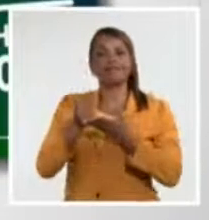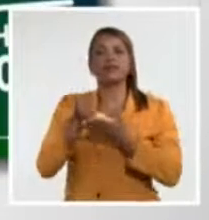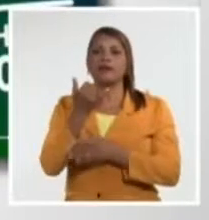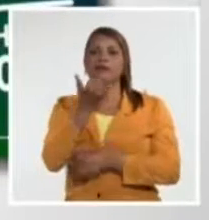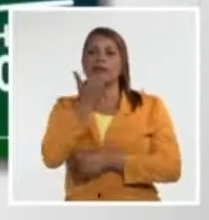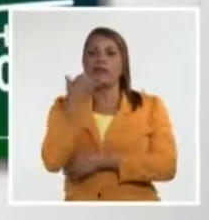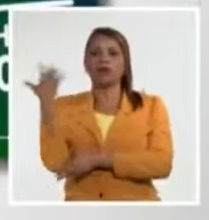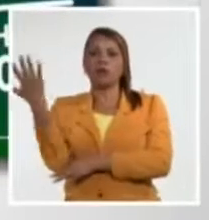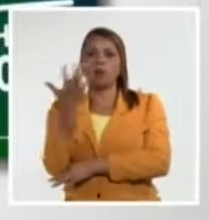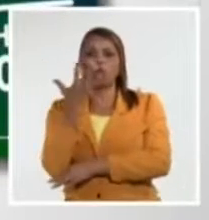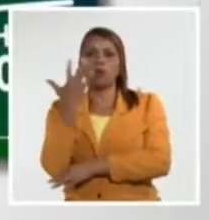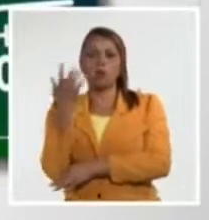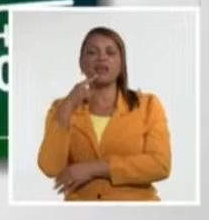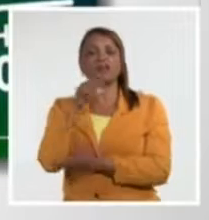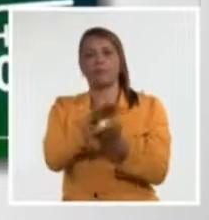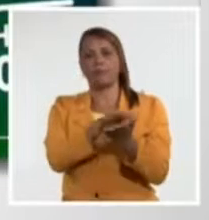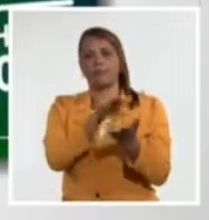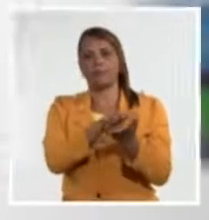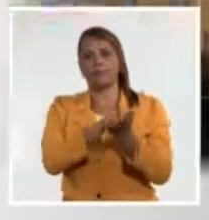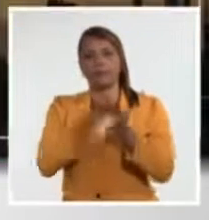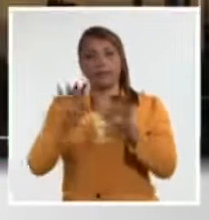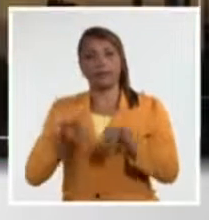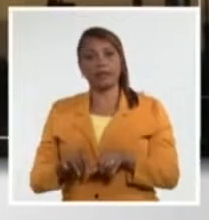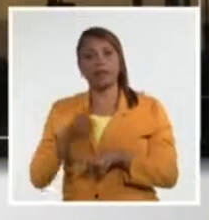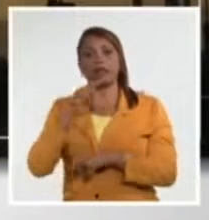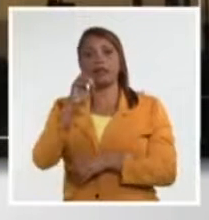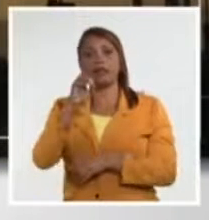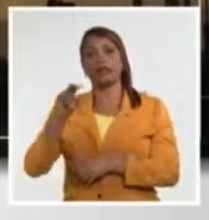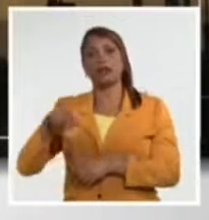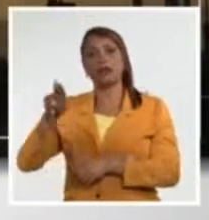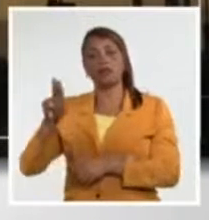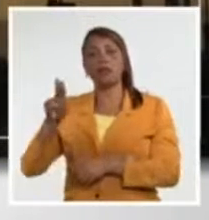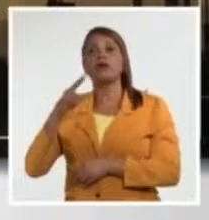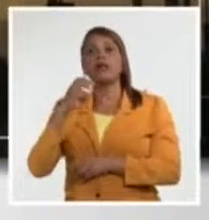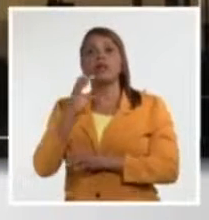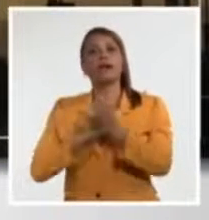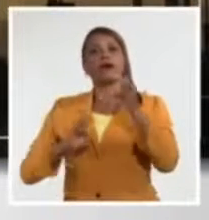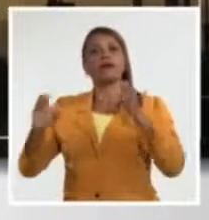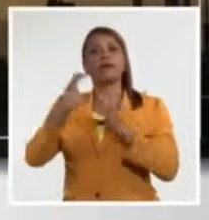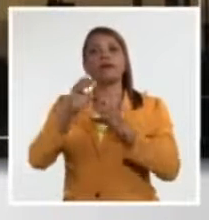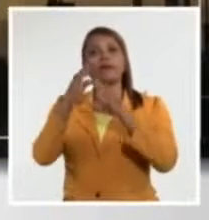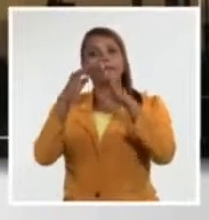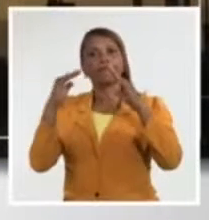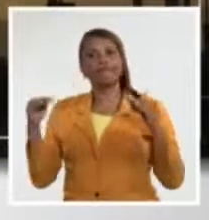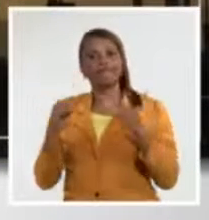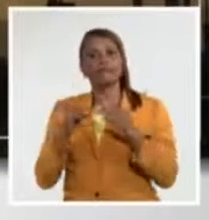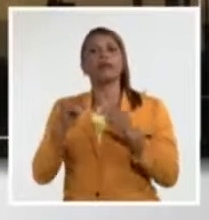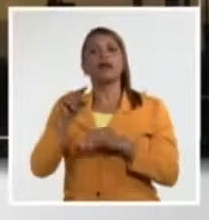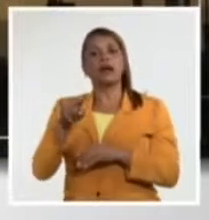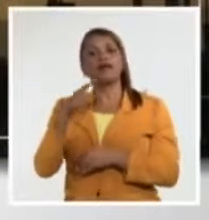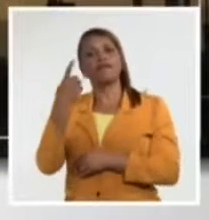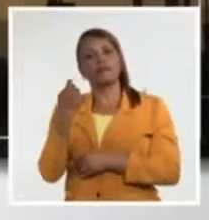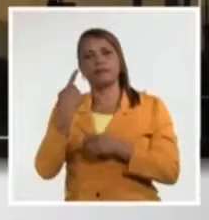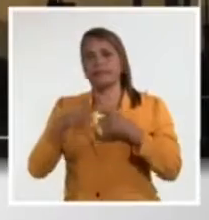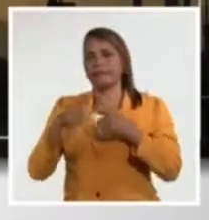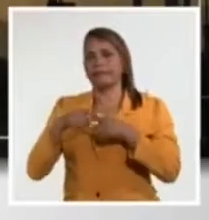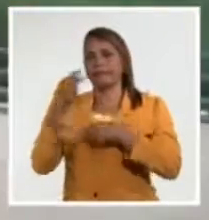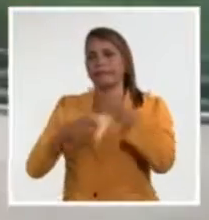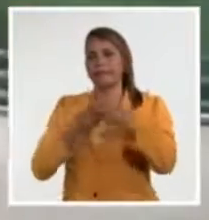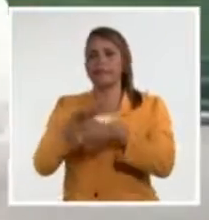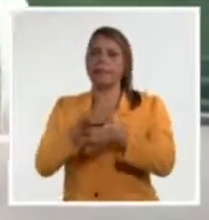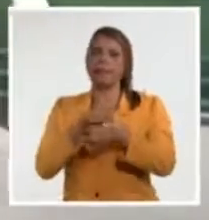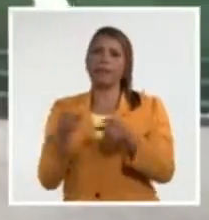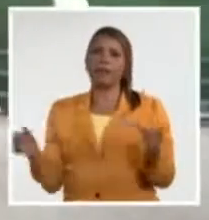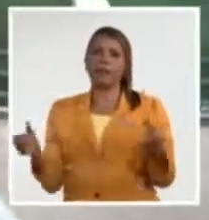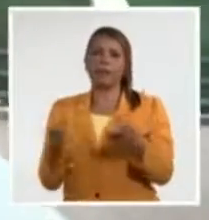pendiente. Para el secretario general de la ONU, la cumbre de Egipto concluyó con mucho por hacer y poco tiempo para cumplir